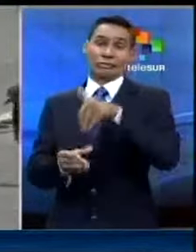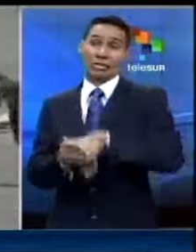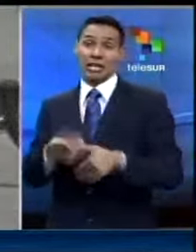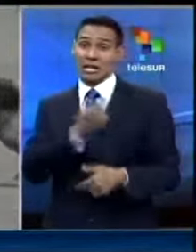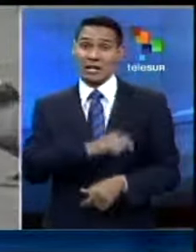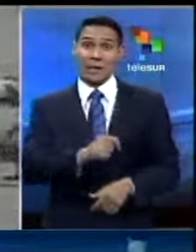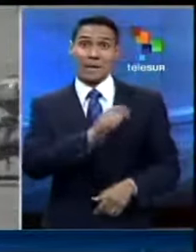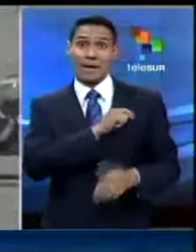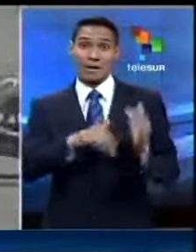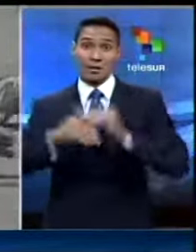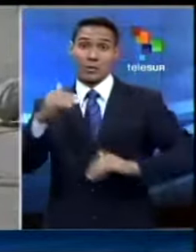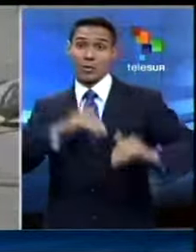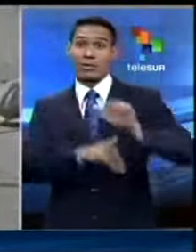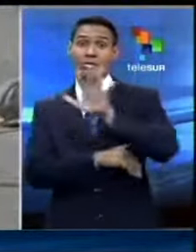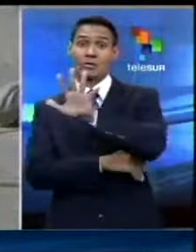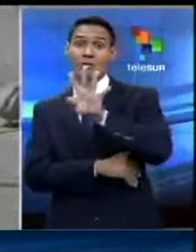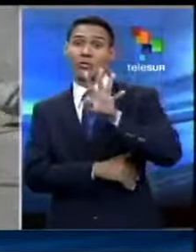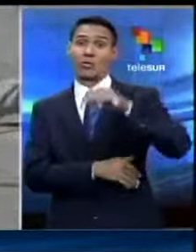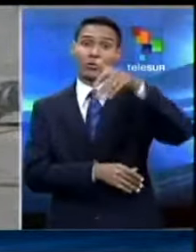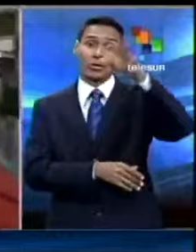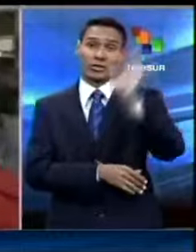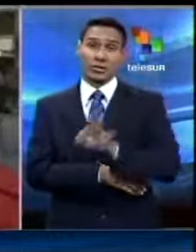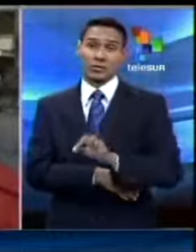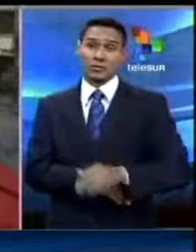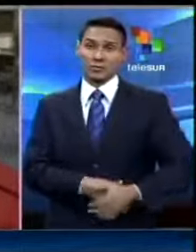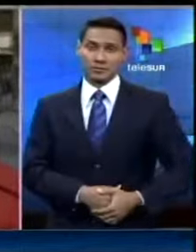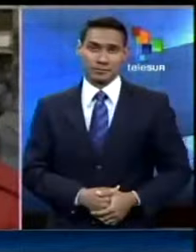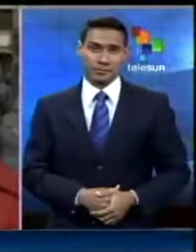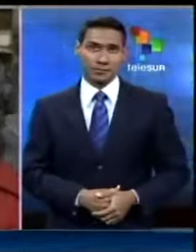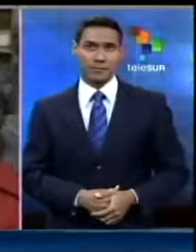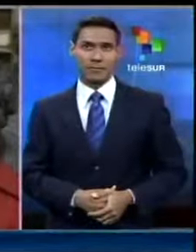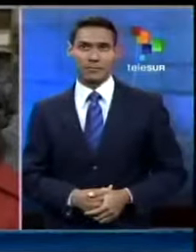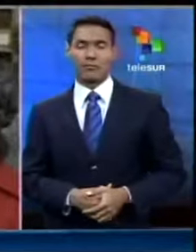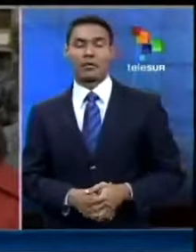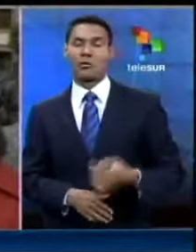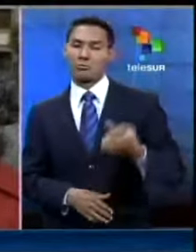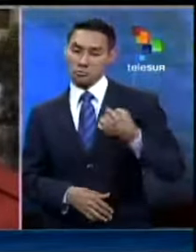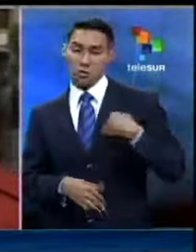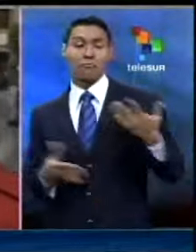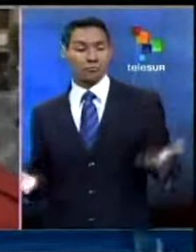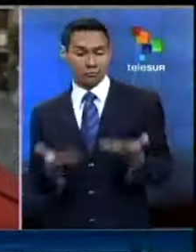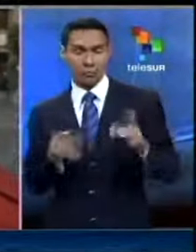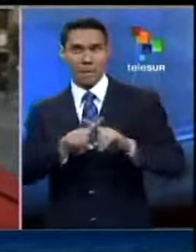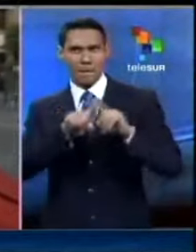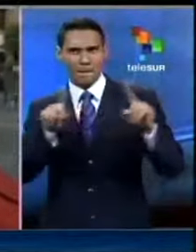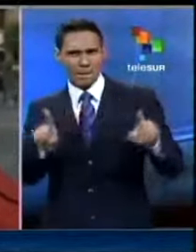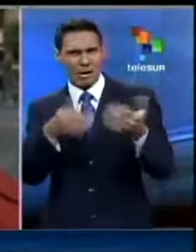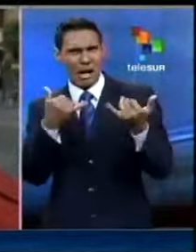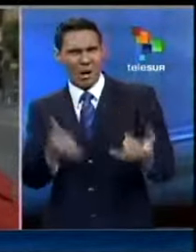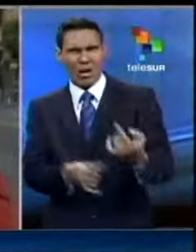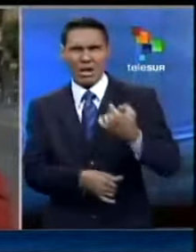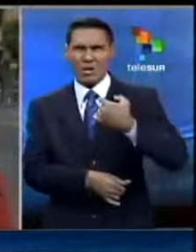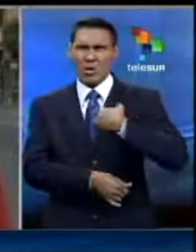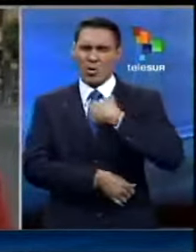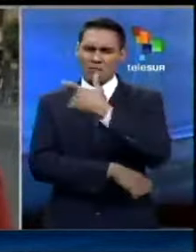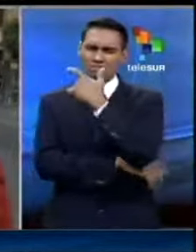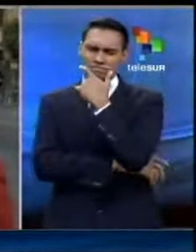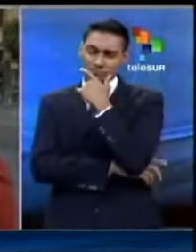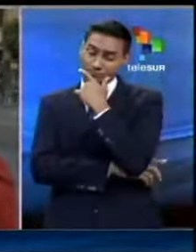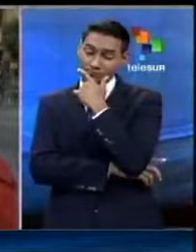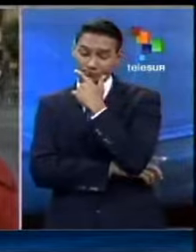España superó el 54%. Yo soy muy optimista, pero mi optimismo y mi